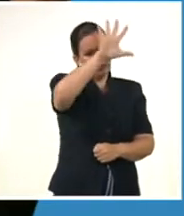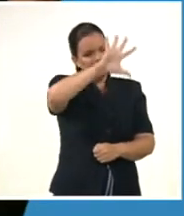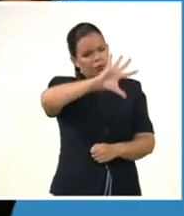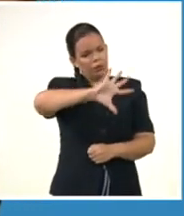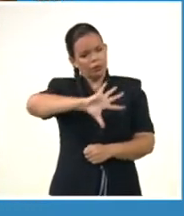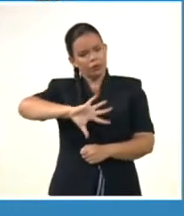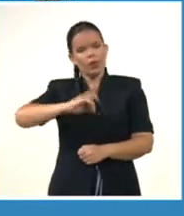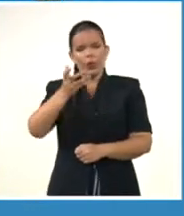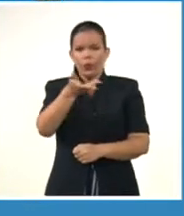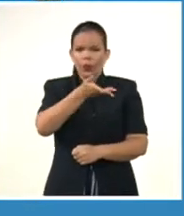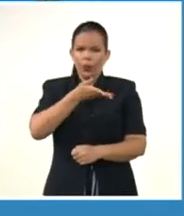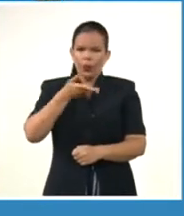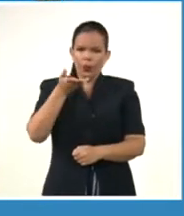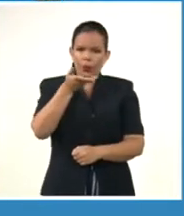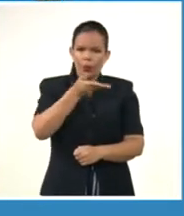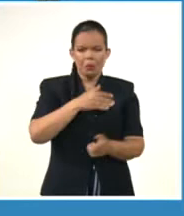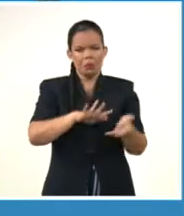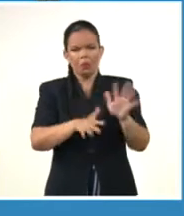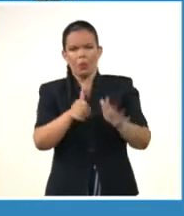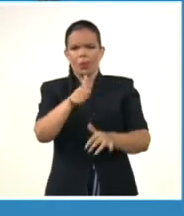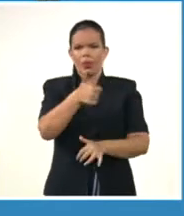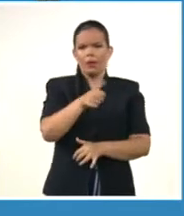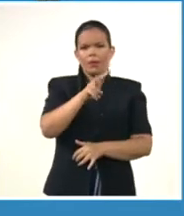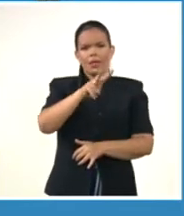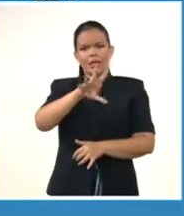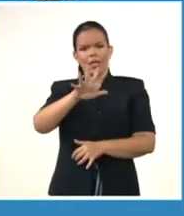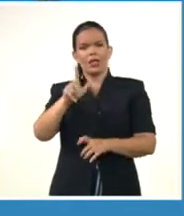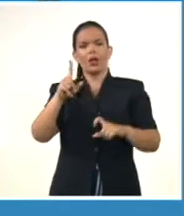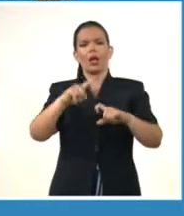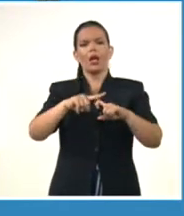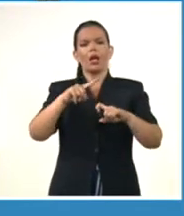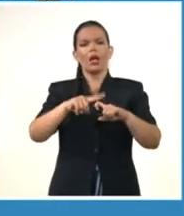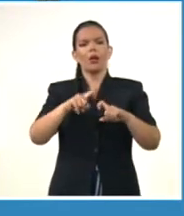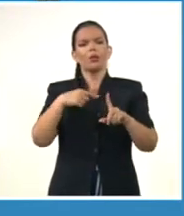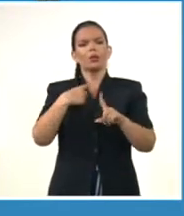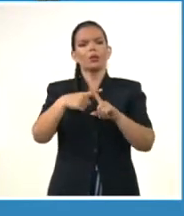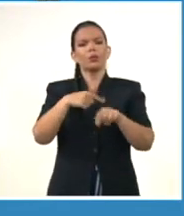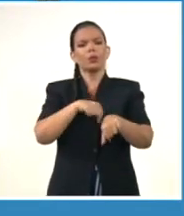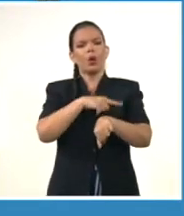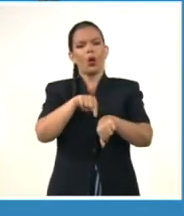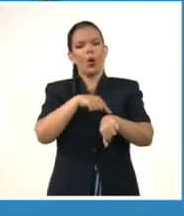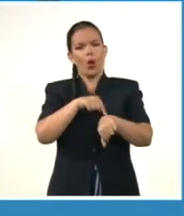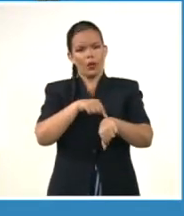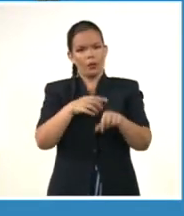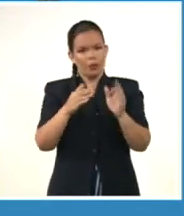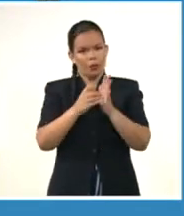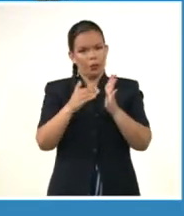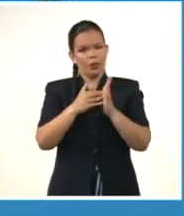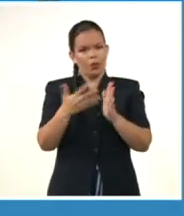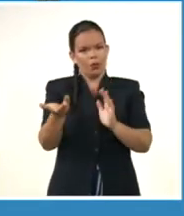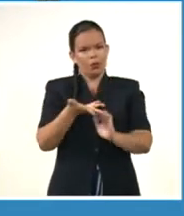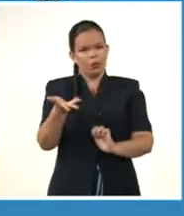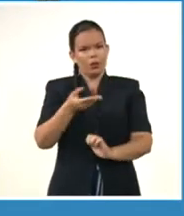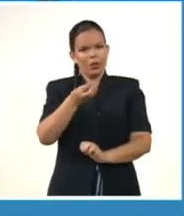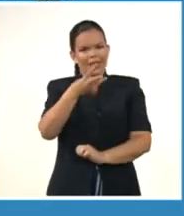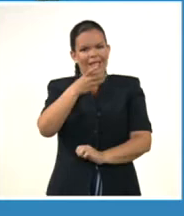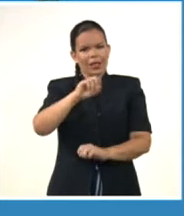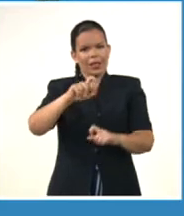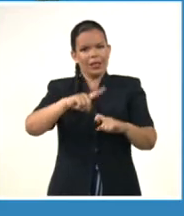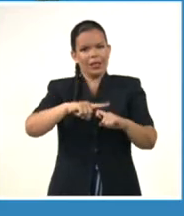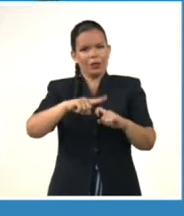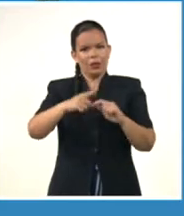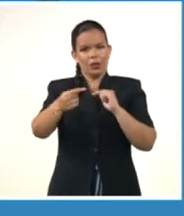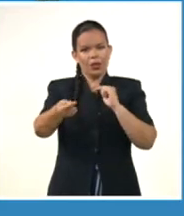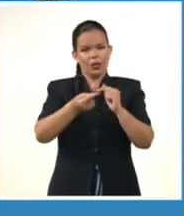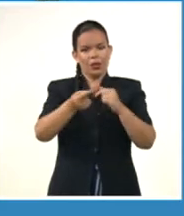centro y oriente, en ambos casos entre 10 y 25 kilómetros por hora. Pueden llegar por la tarde hasta los 30 kilómetros por hora en zonas de la costa norte e